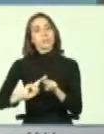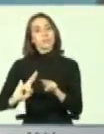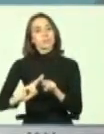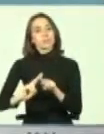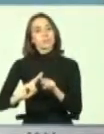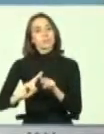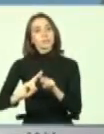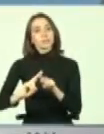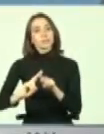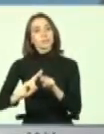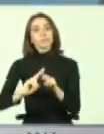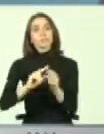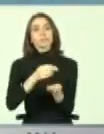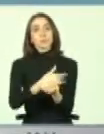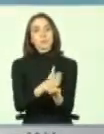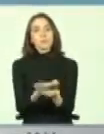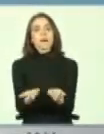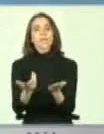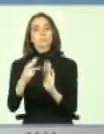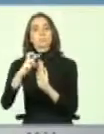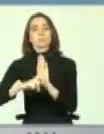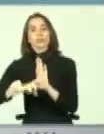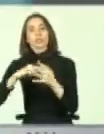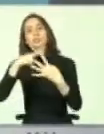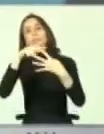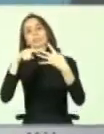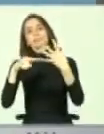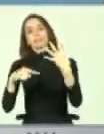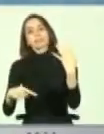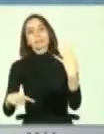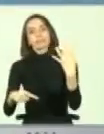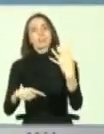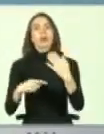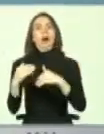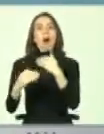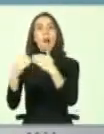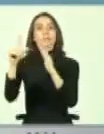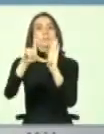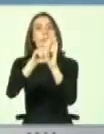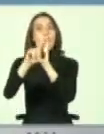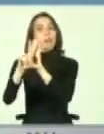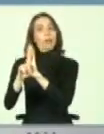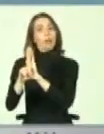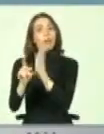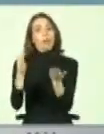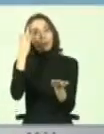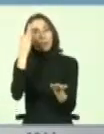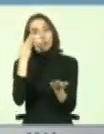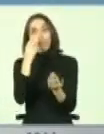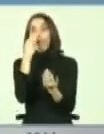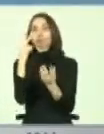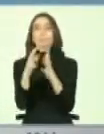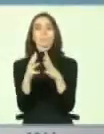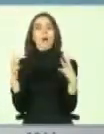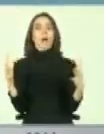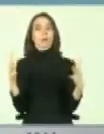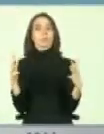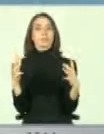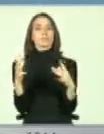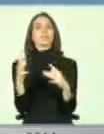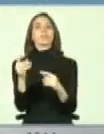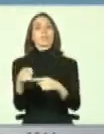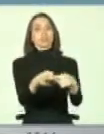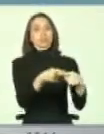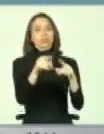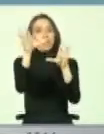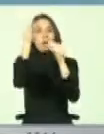en los planes, en los proyectos, en fin, en los avances, incluso en legislativo, son obviamente mucho mayores y el grado de conciencia